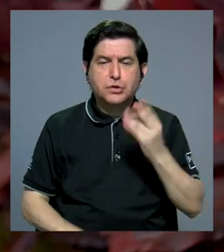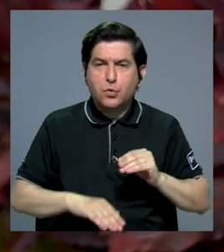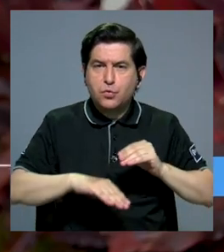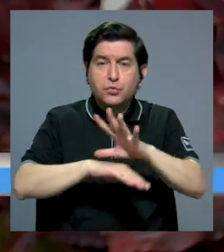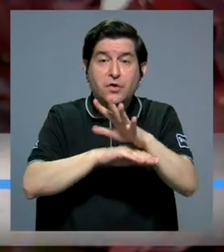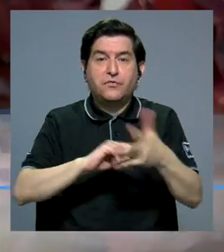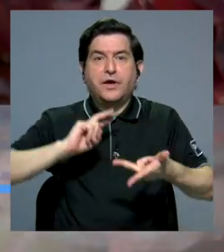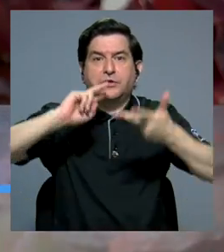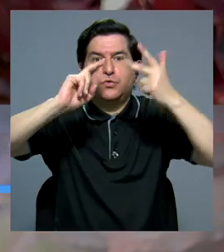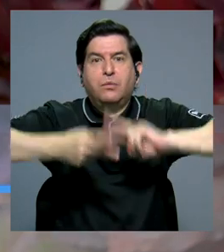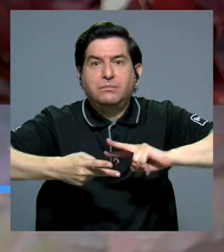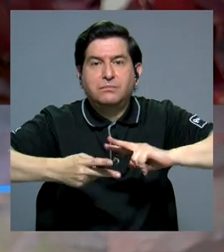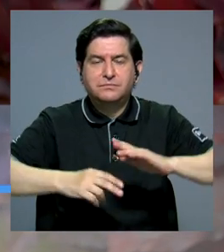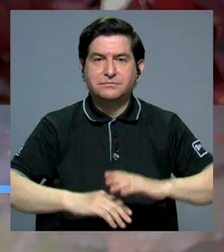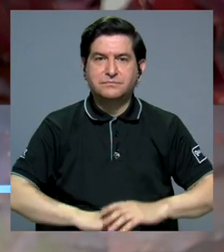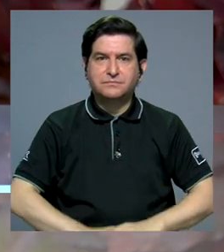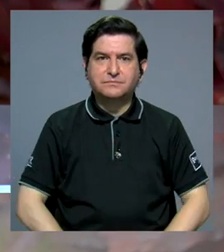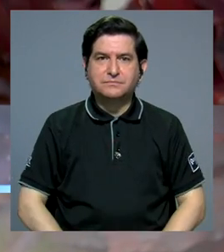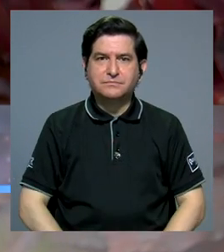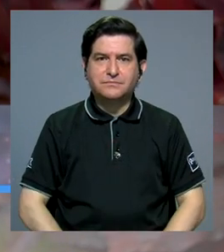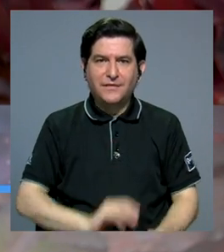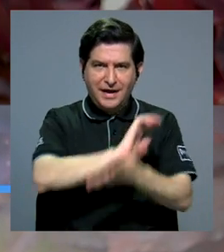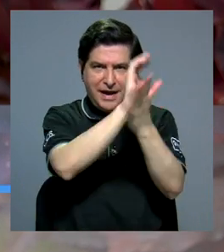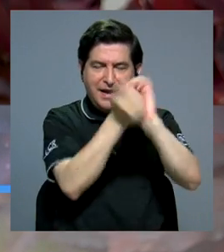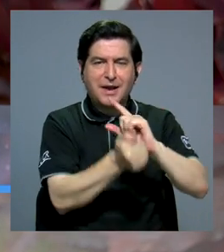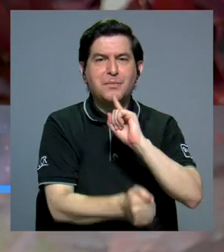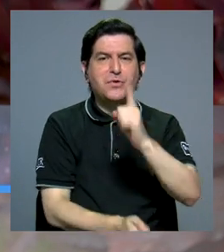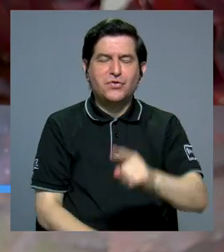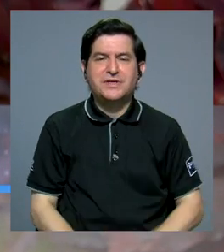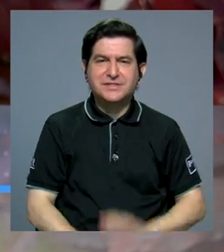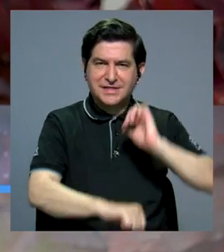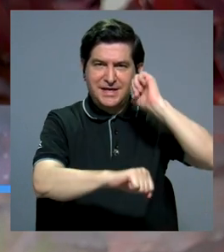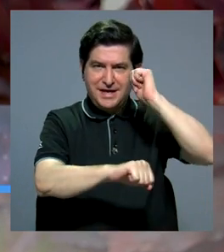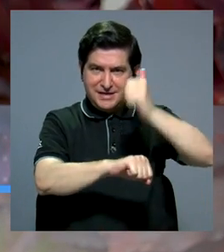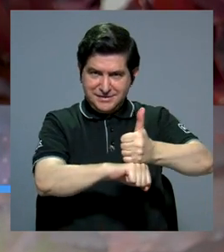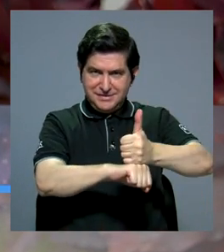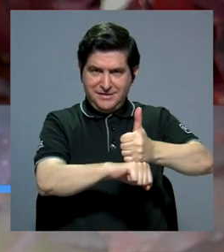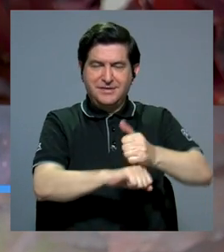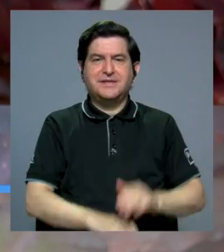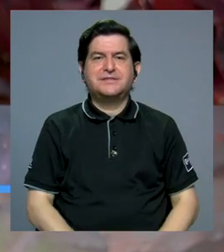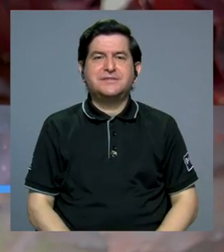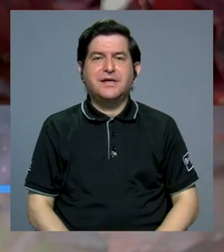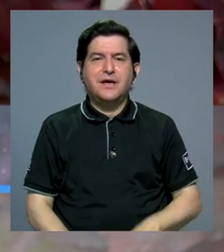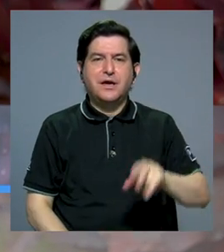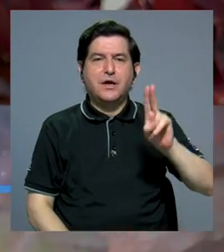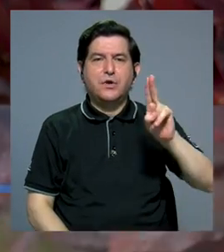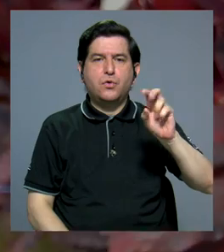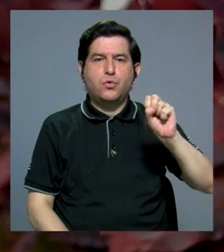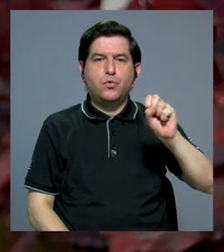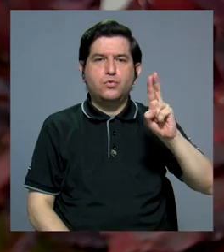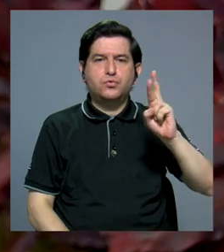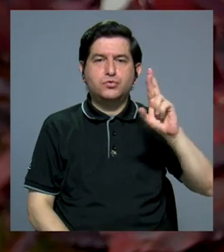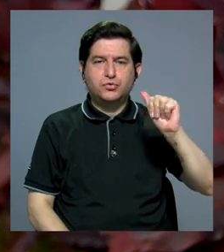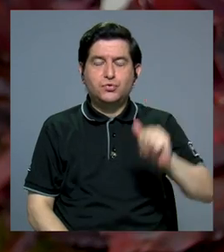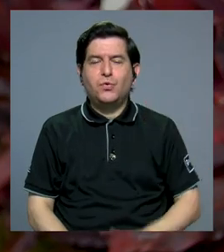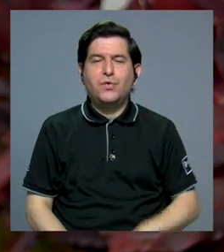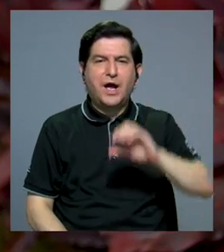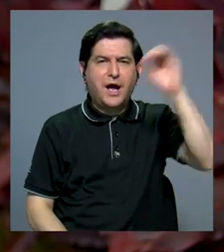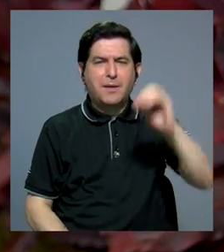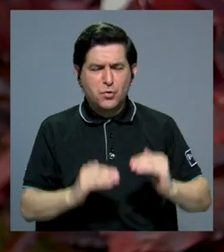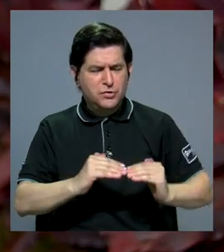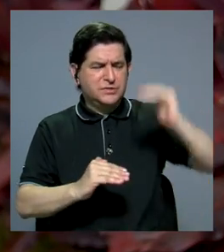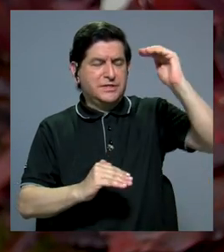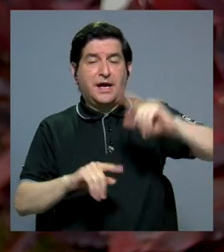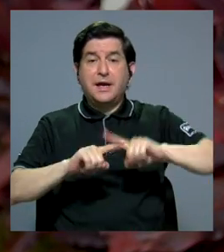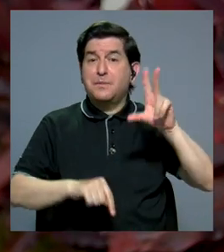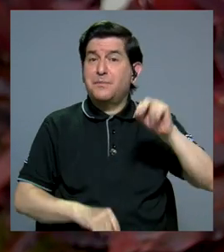efecto paradójico es que la reforma dice constituye usura el cobro de intereses desproporcionados,